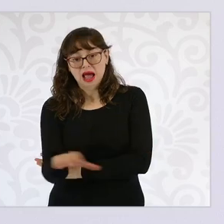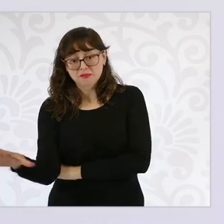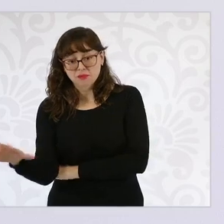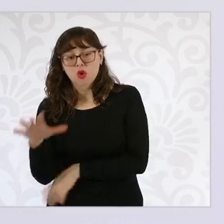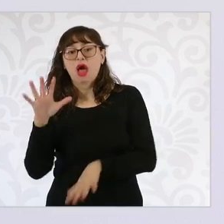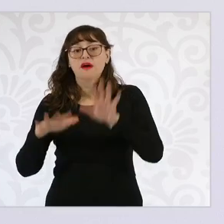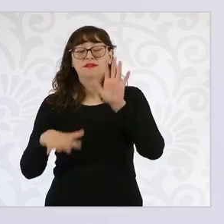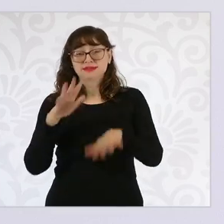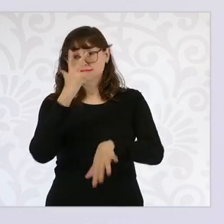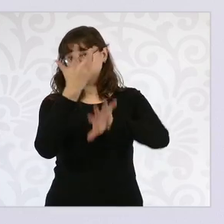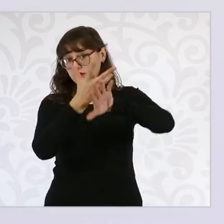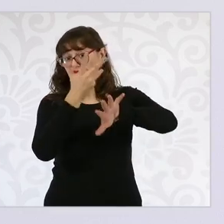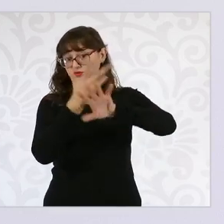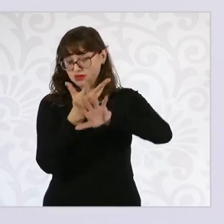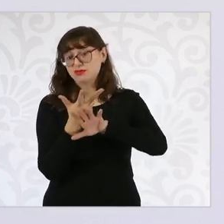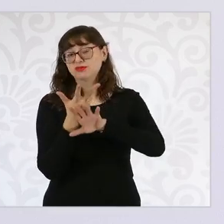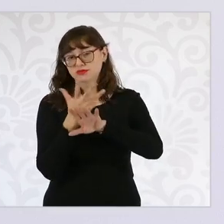del país.